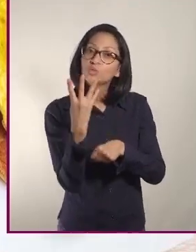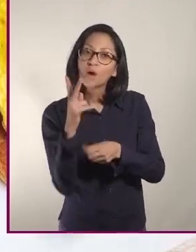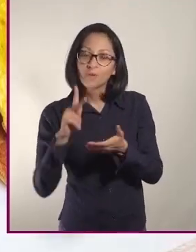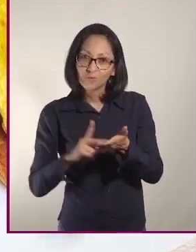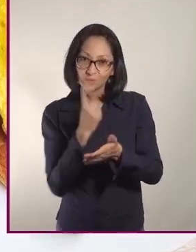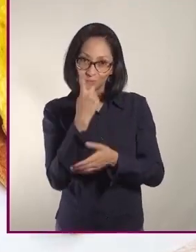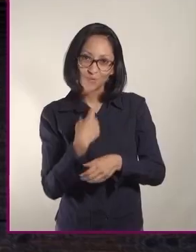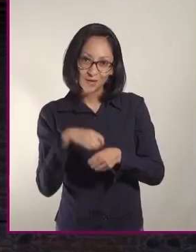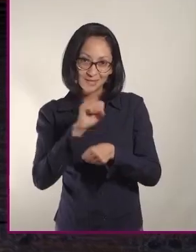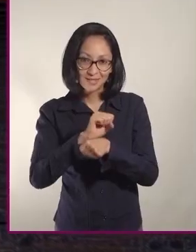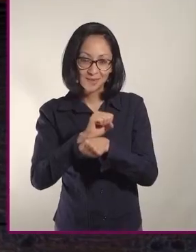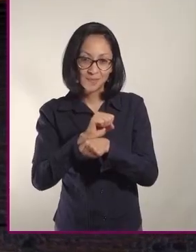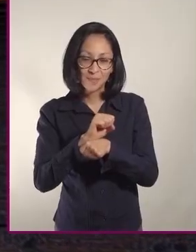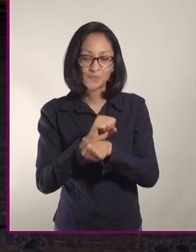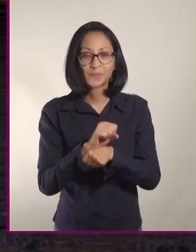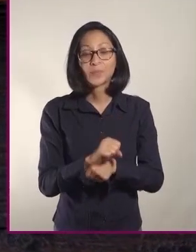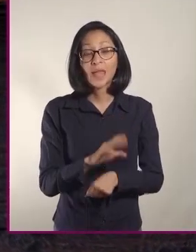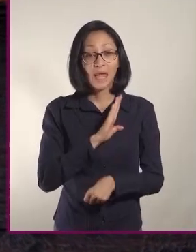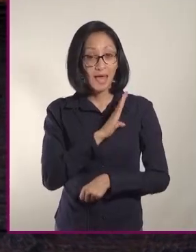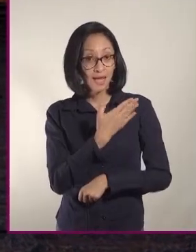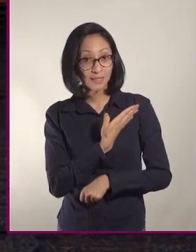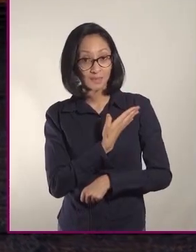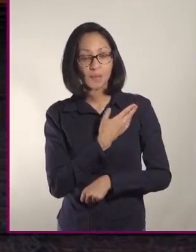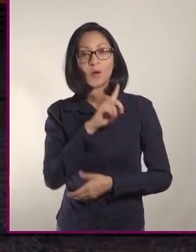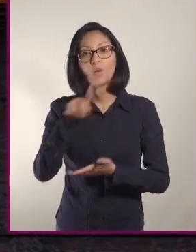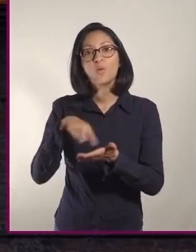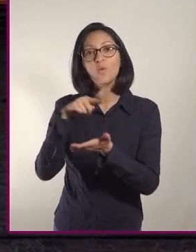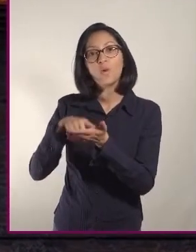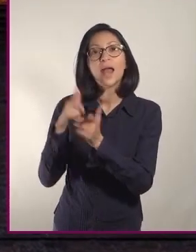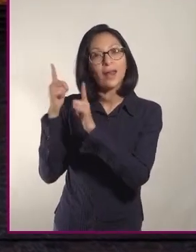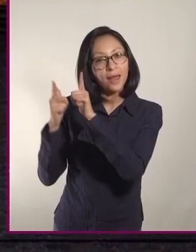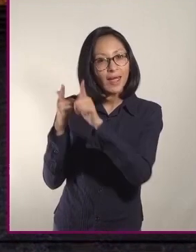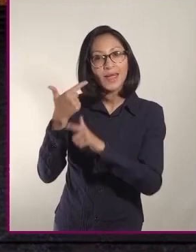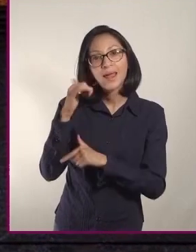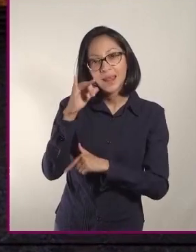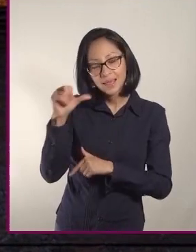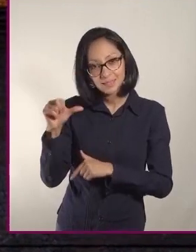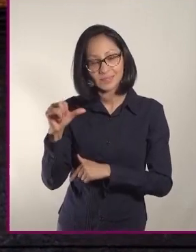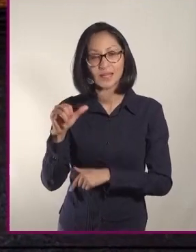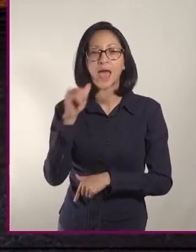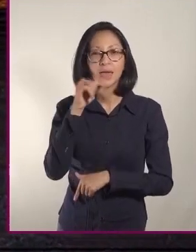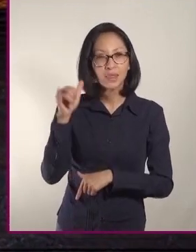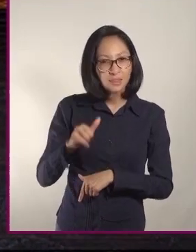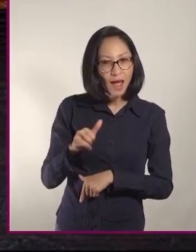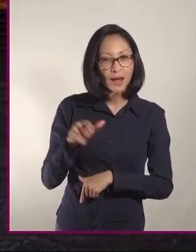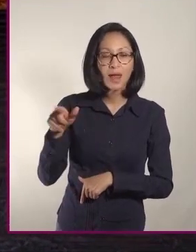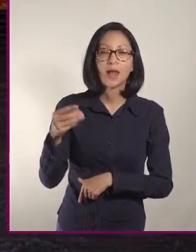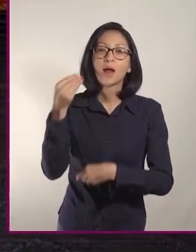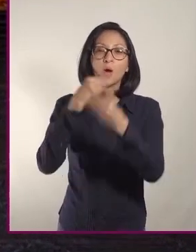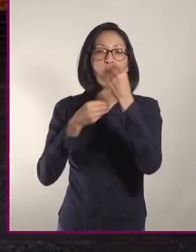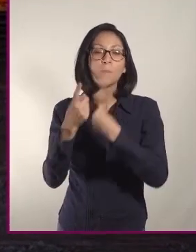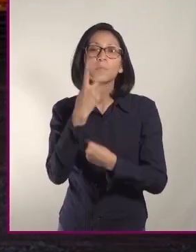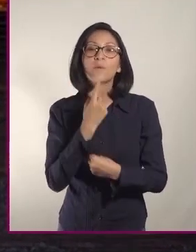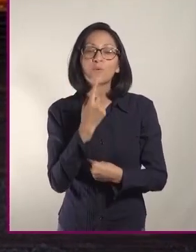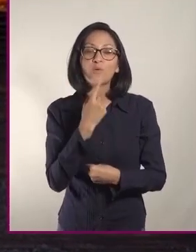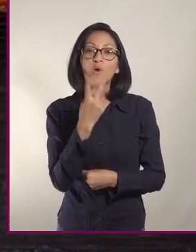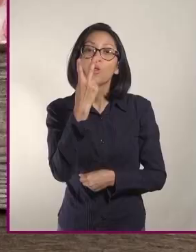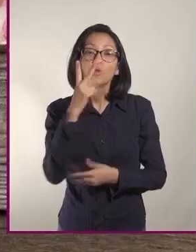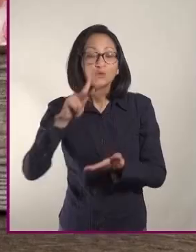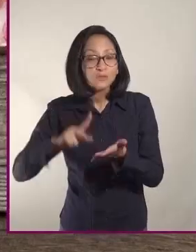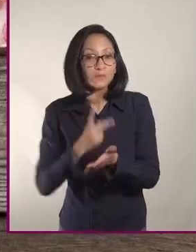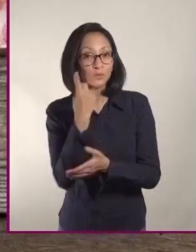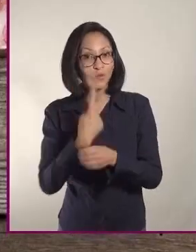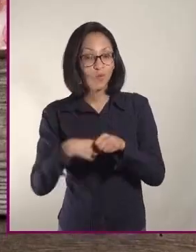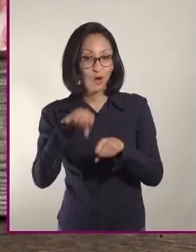por semana. Tanto en España como Grecia e Italia, el consumo de carne roja es de 2 veces a la semana.